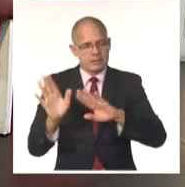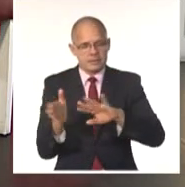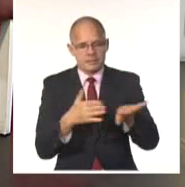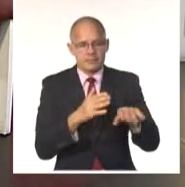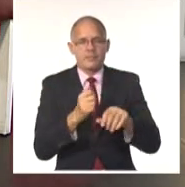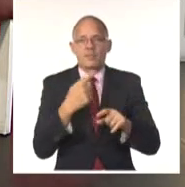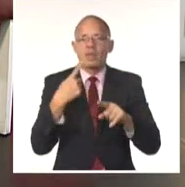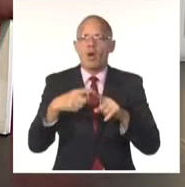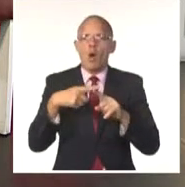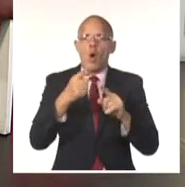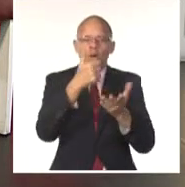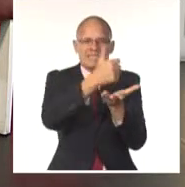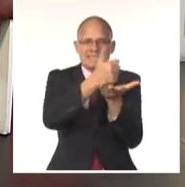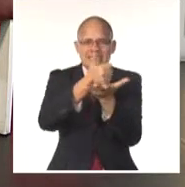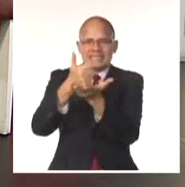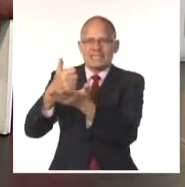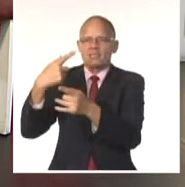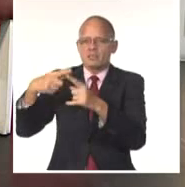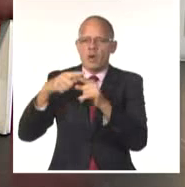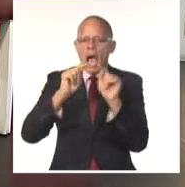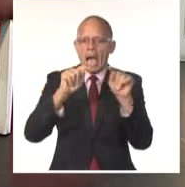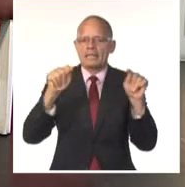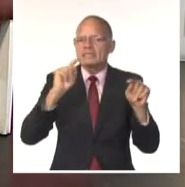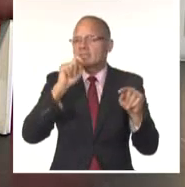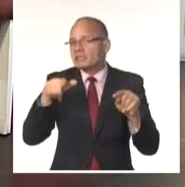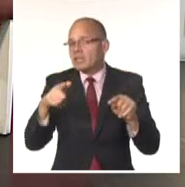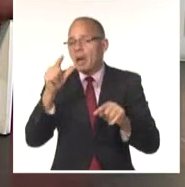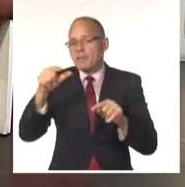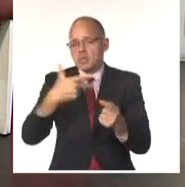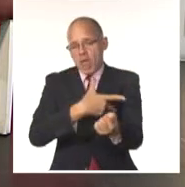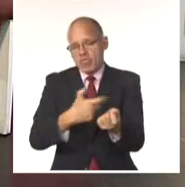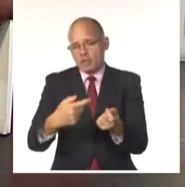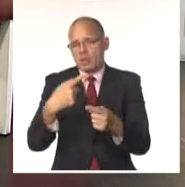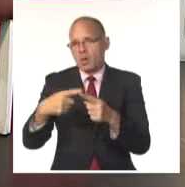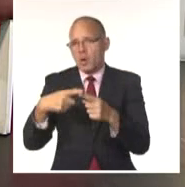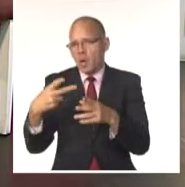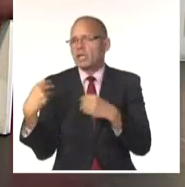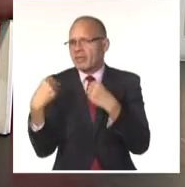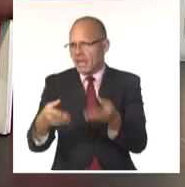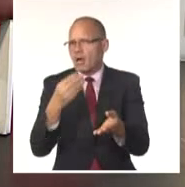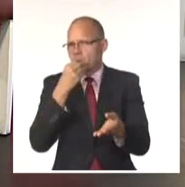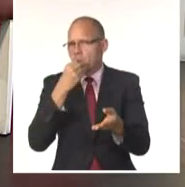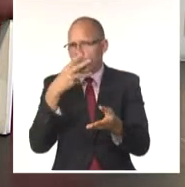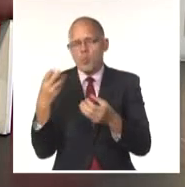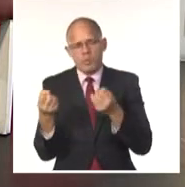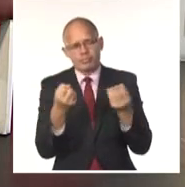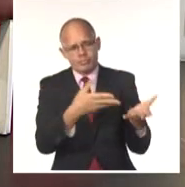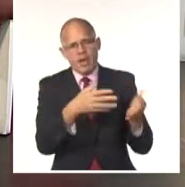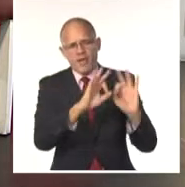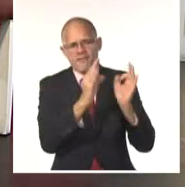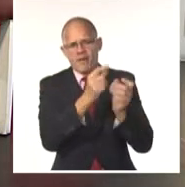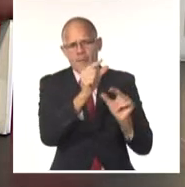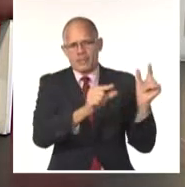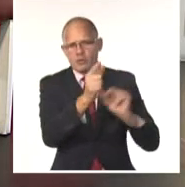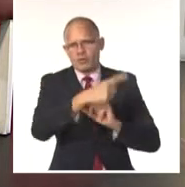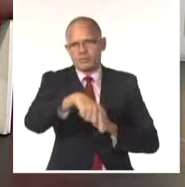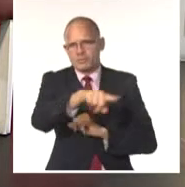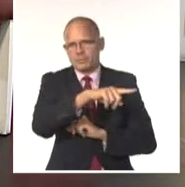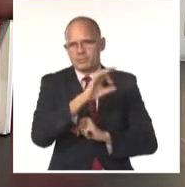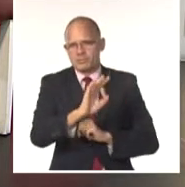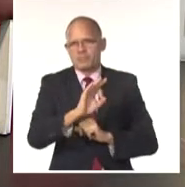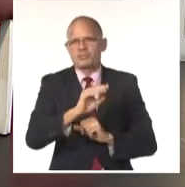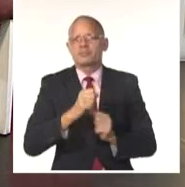y provinciales de la organización se recibirán donativos para las familias que resultaron afectadas tras el paso del entonces